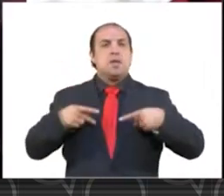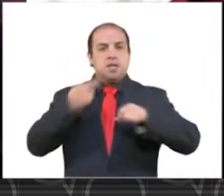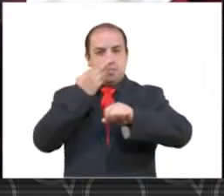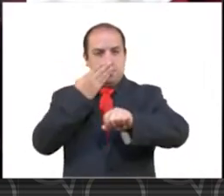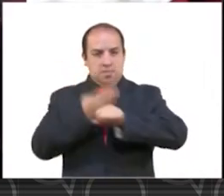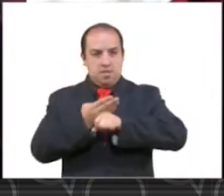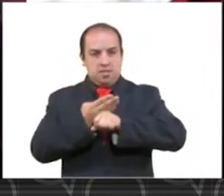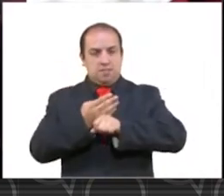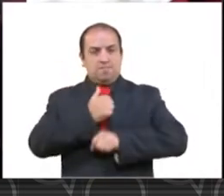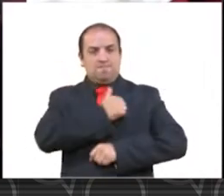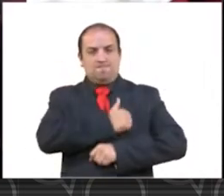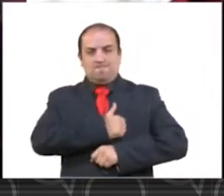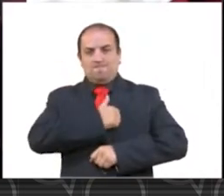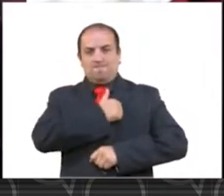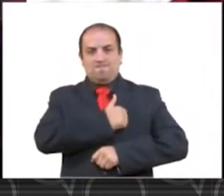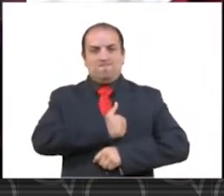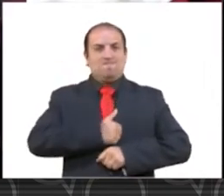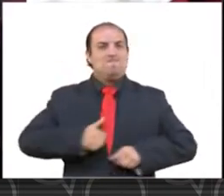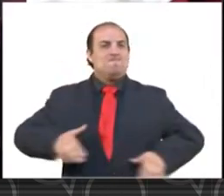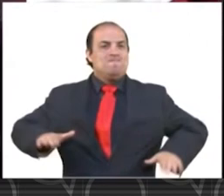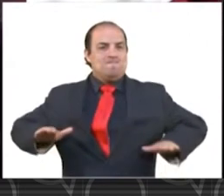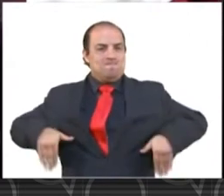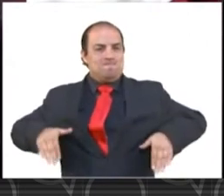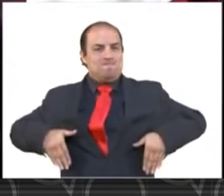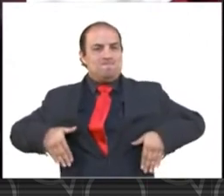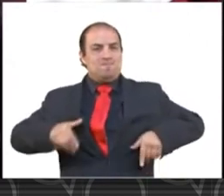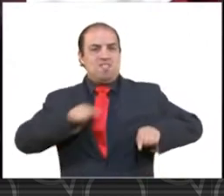lamentable y cobarde hecho.